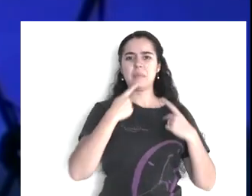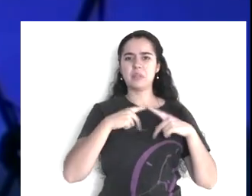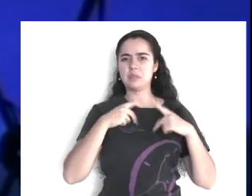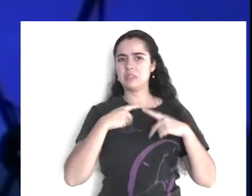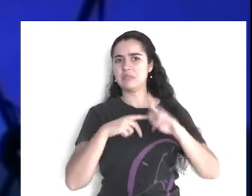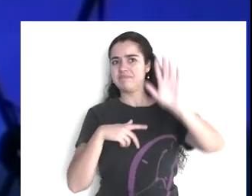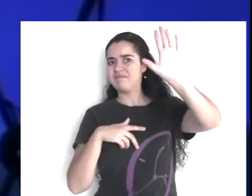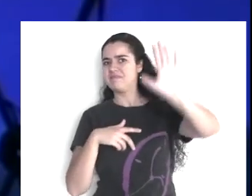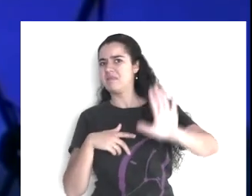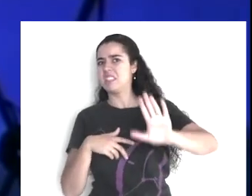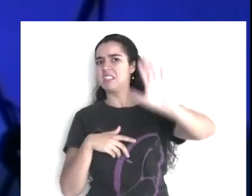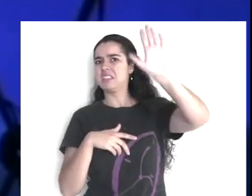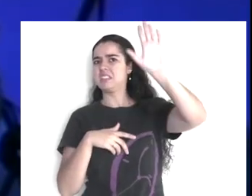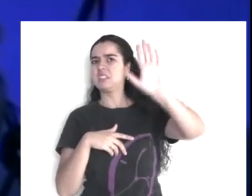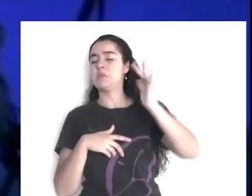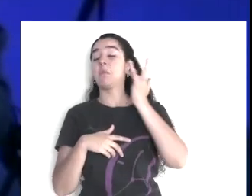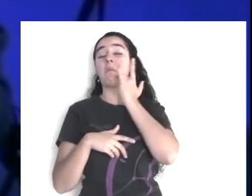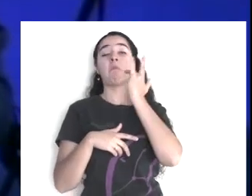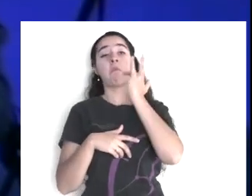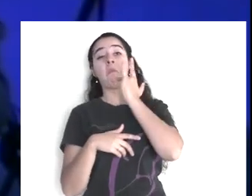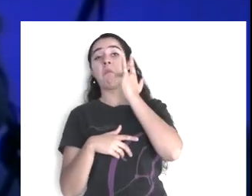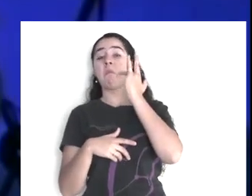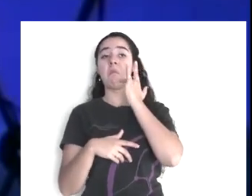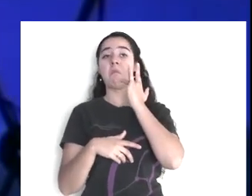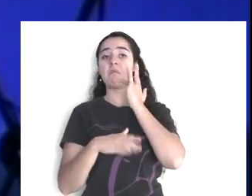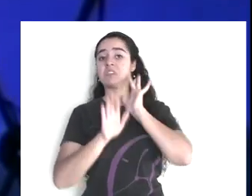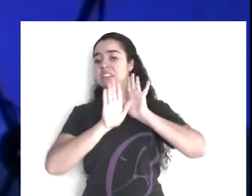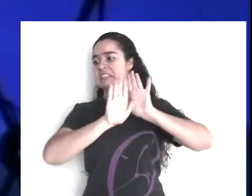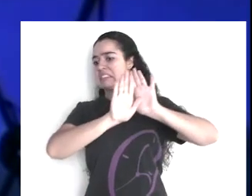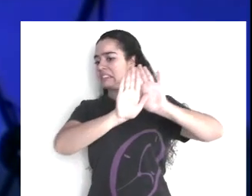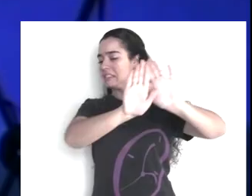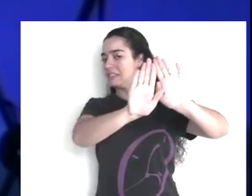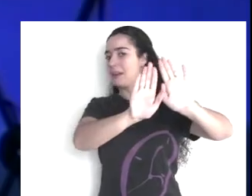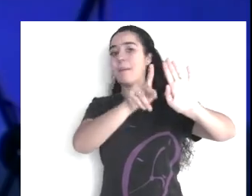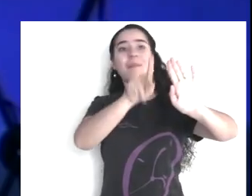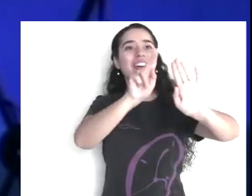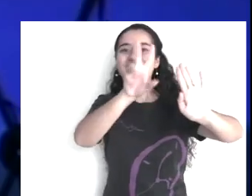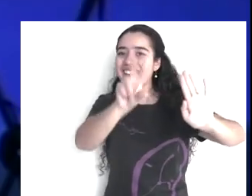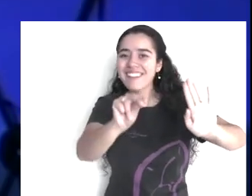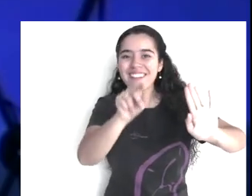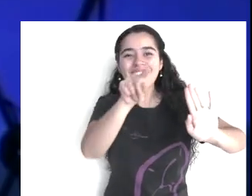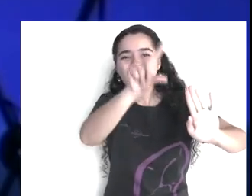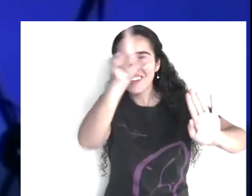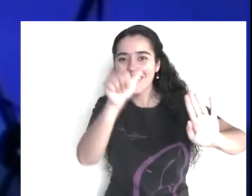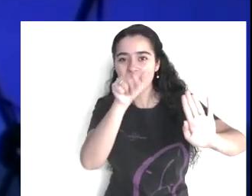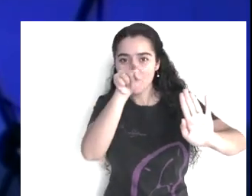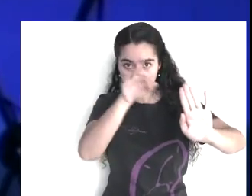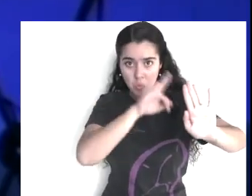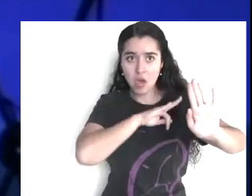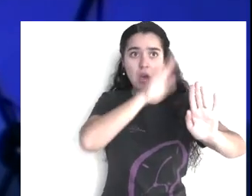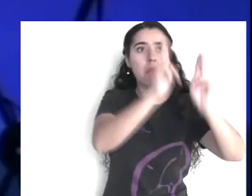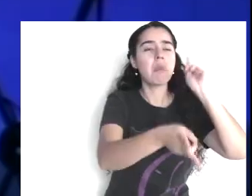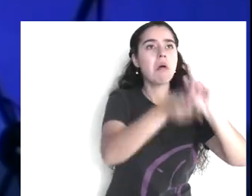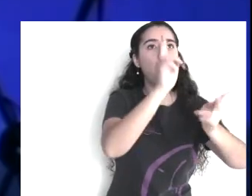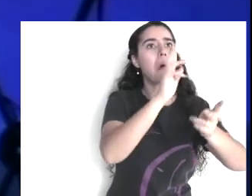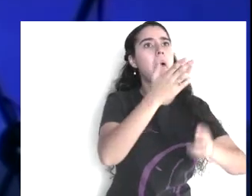hechos de una persona, provocan una opinión, que por lo general, es equivocada, esto dice,